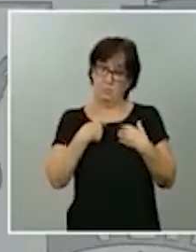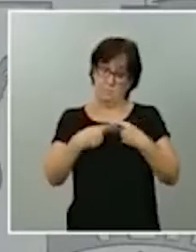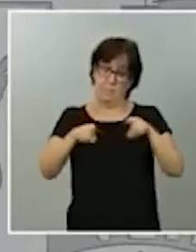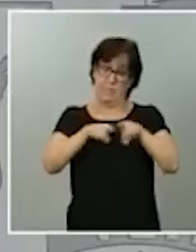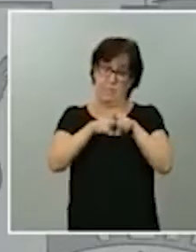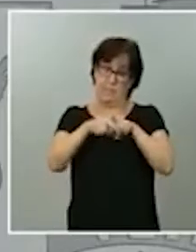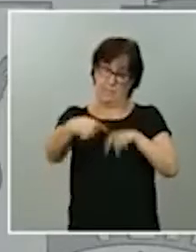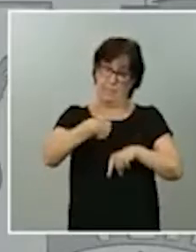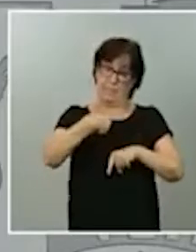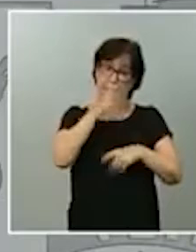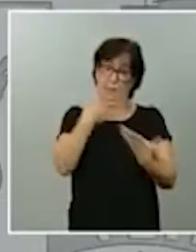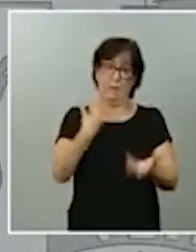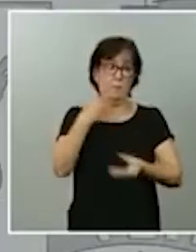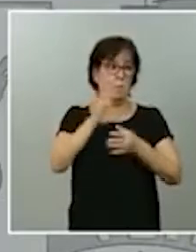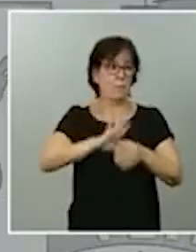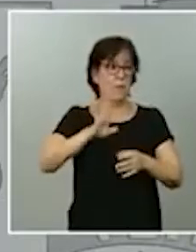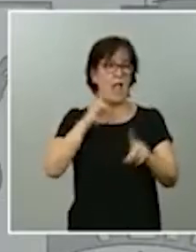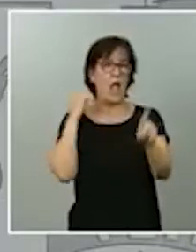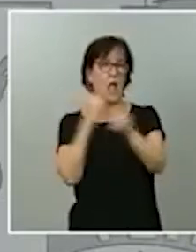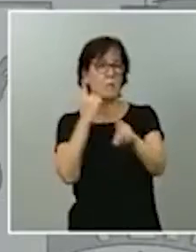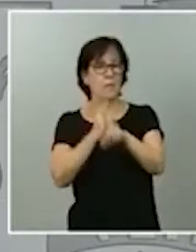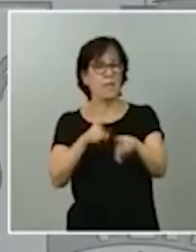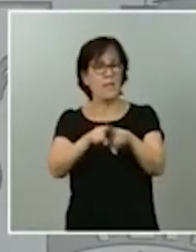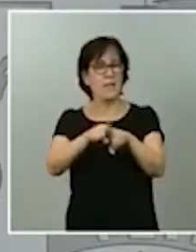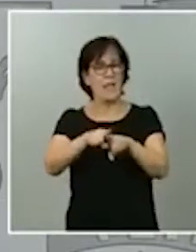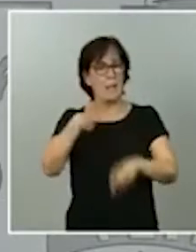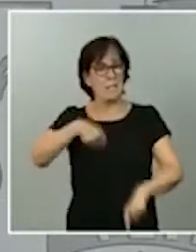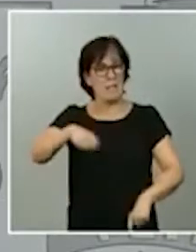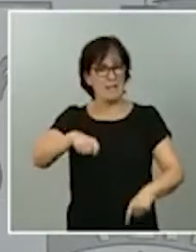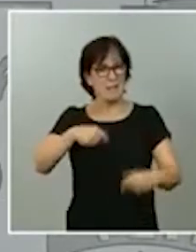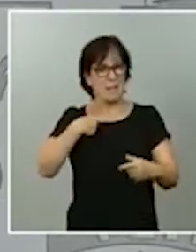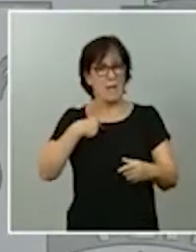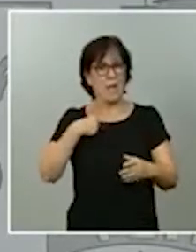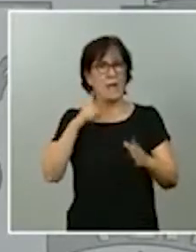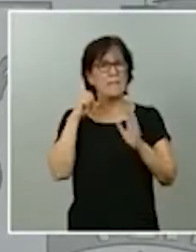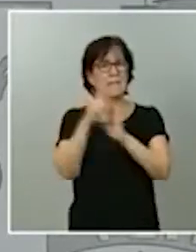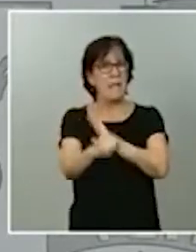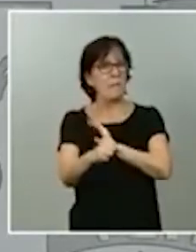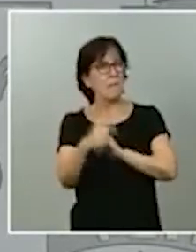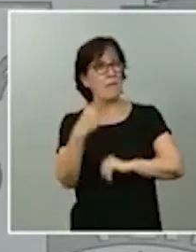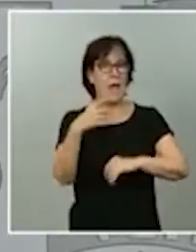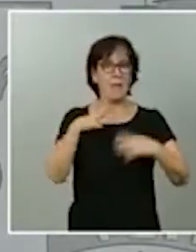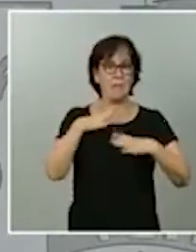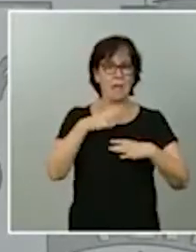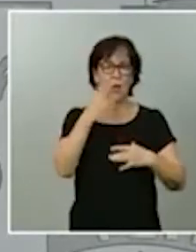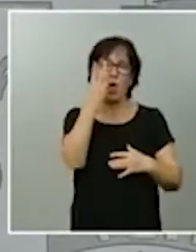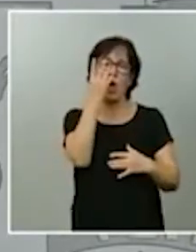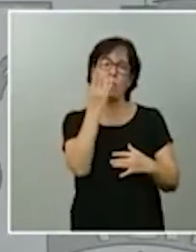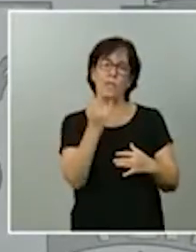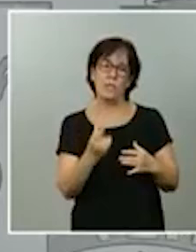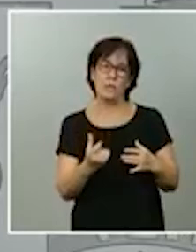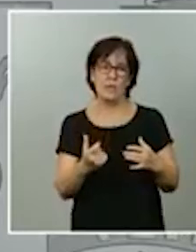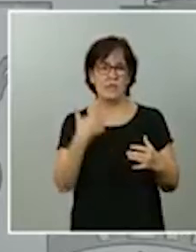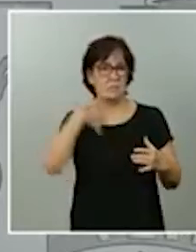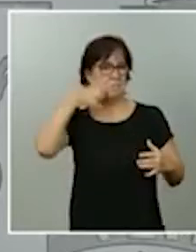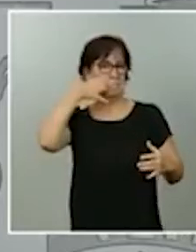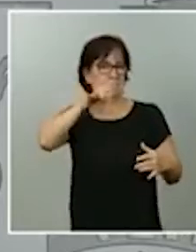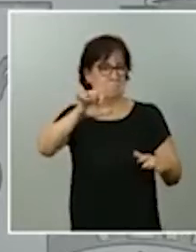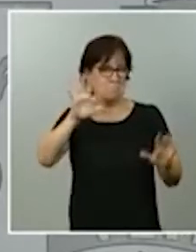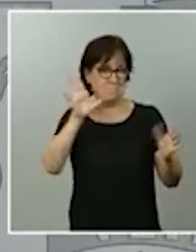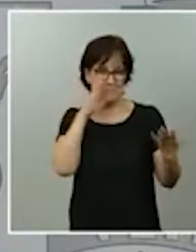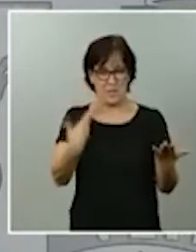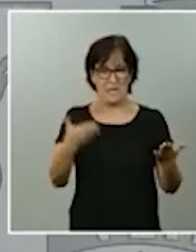algunas veces me parece que la oposición critica más que sea presidente de que me vaya de vacaciones, aunque sean unos días atípicos, como este verano